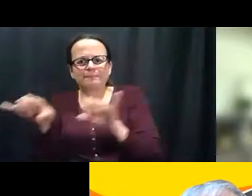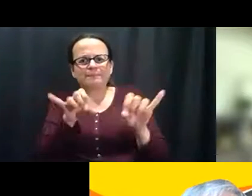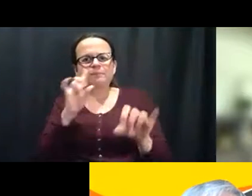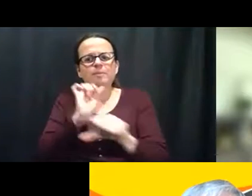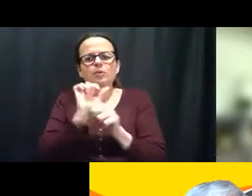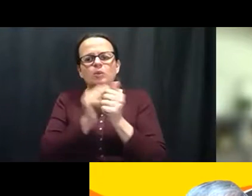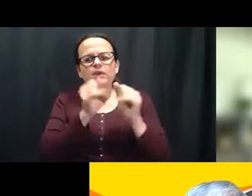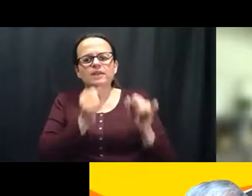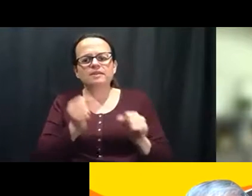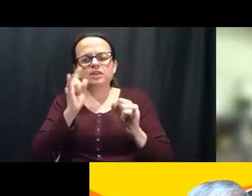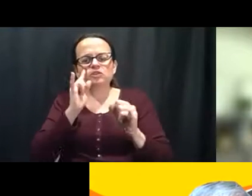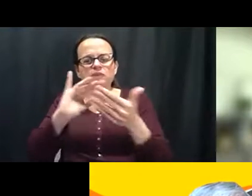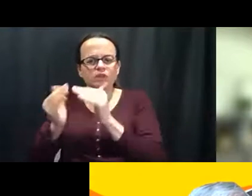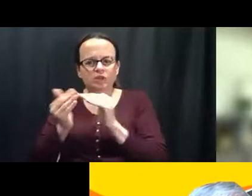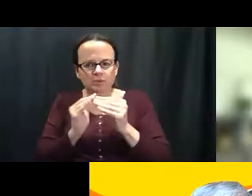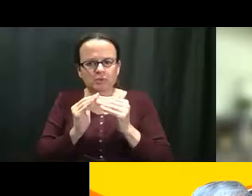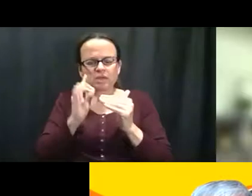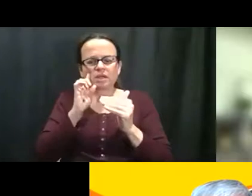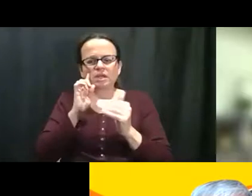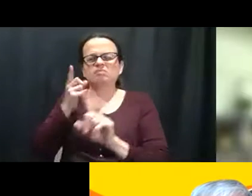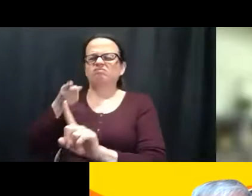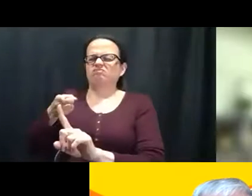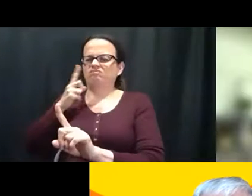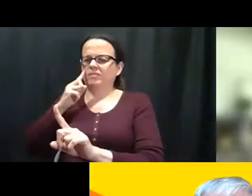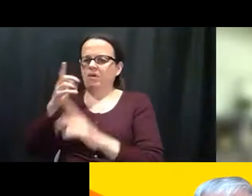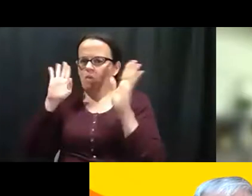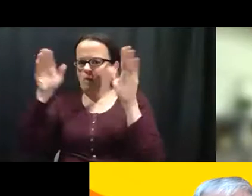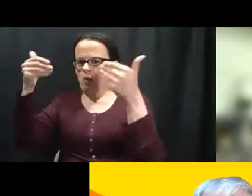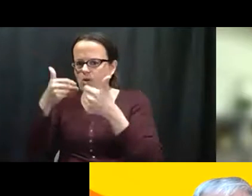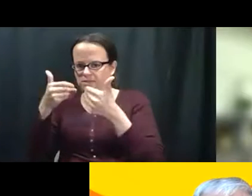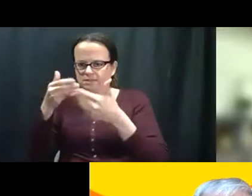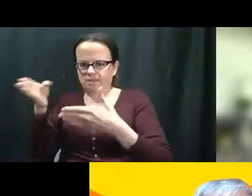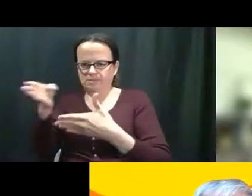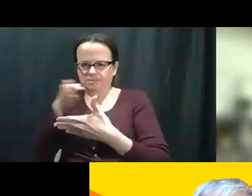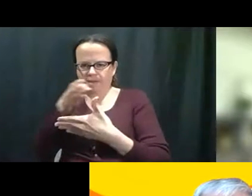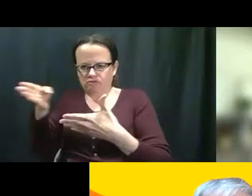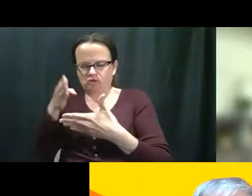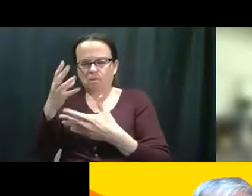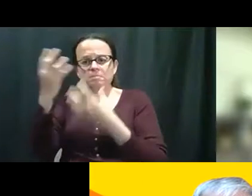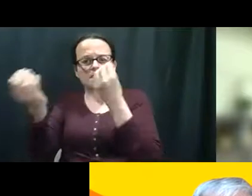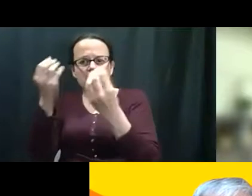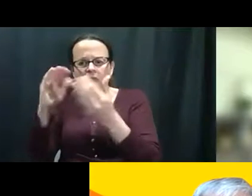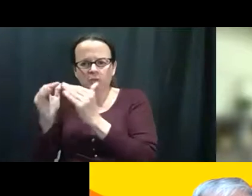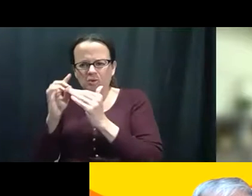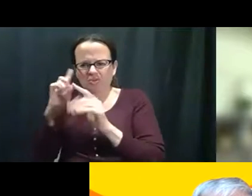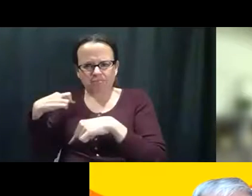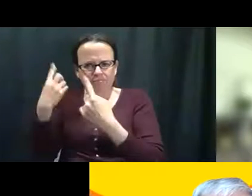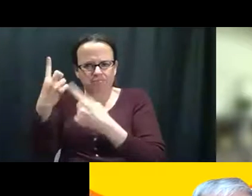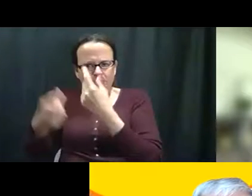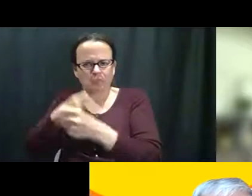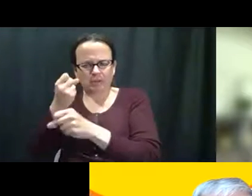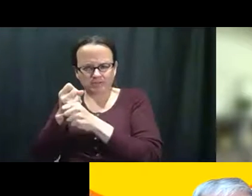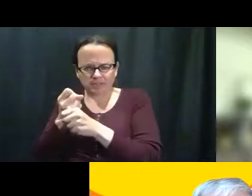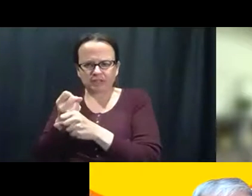deprimido. Que trabajar con individuos en la comunidad también, yo trabajo con, eh, personas que están en el espectro